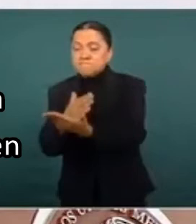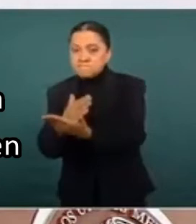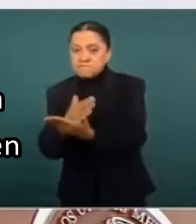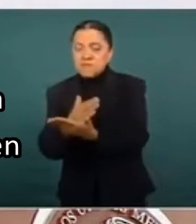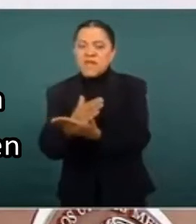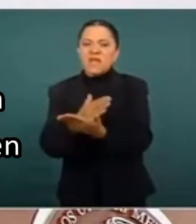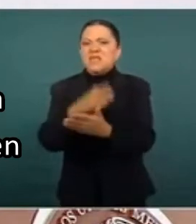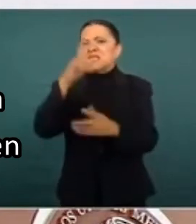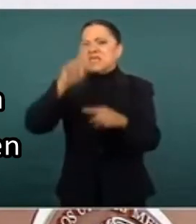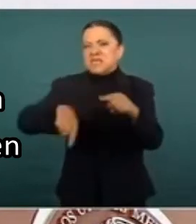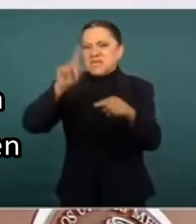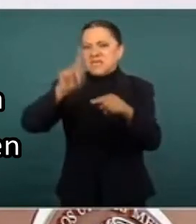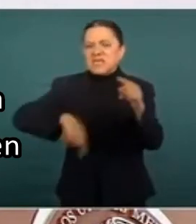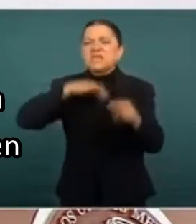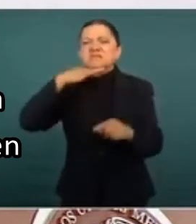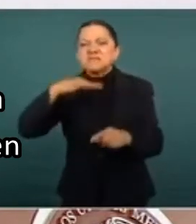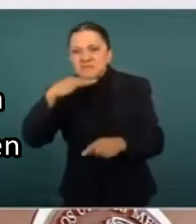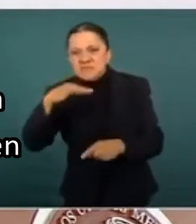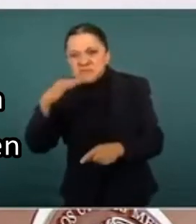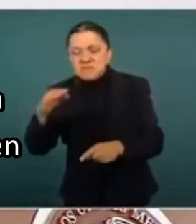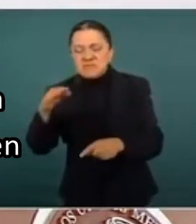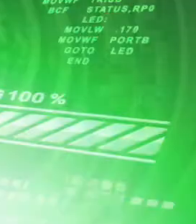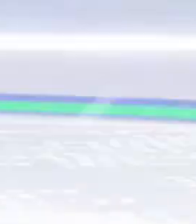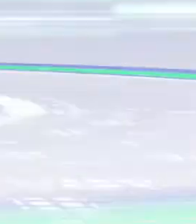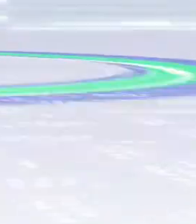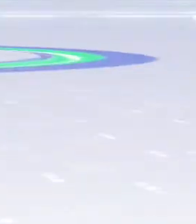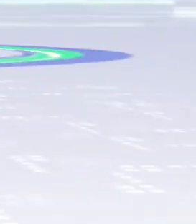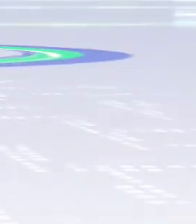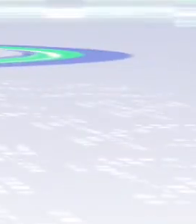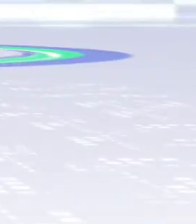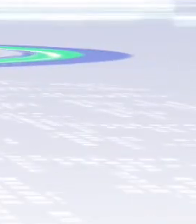captura de delincuentes y cortando su margen de maniobra.